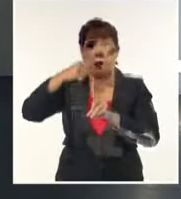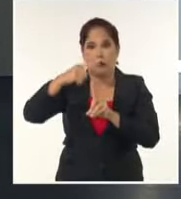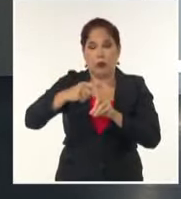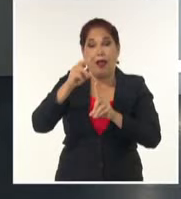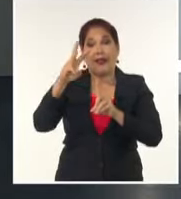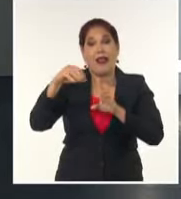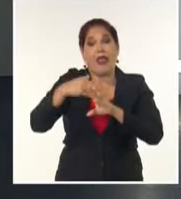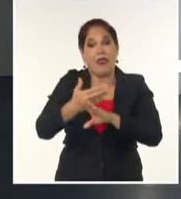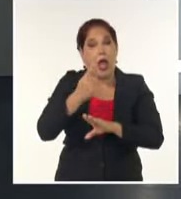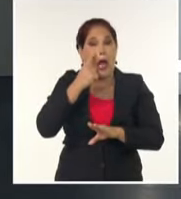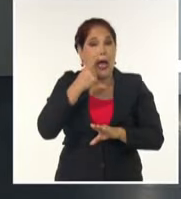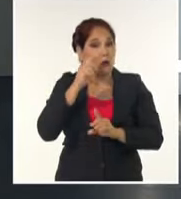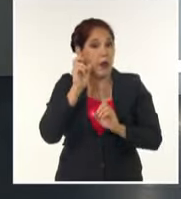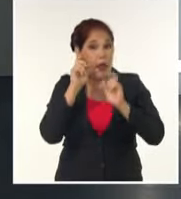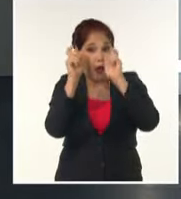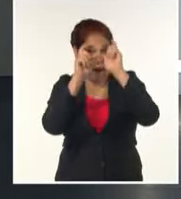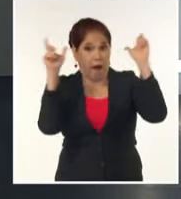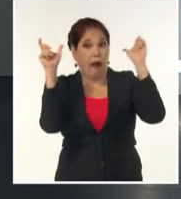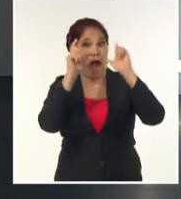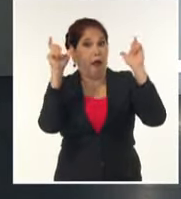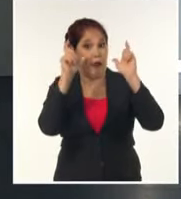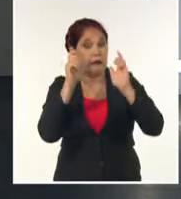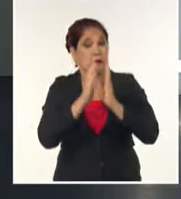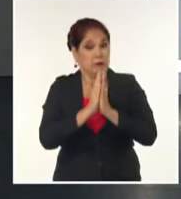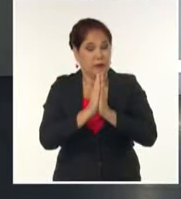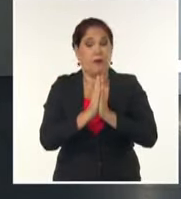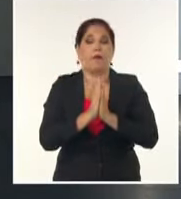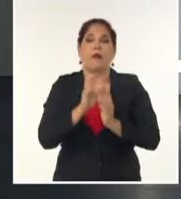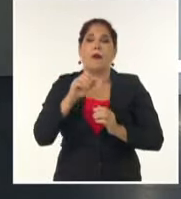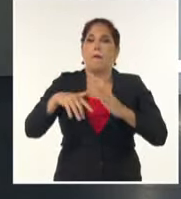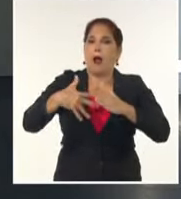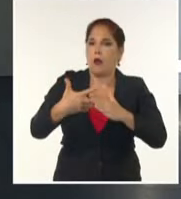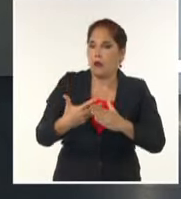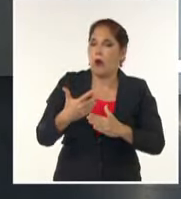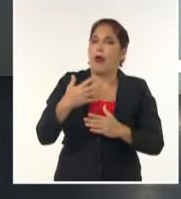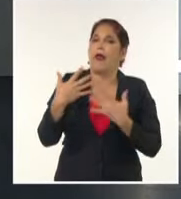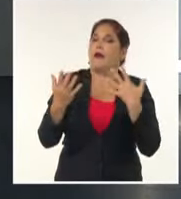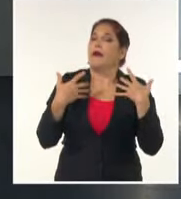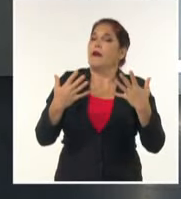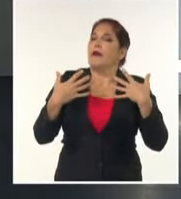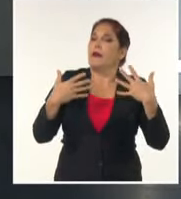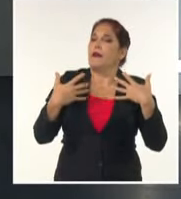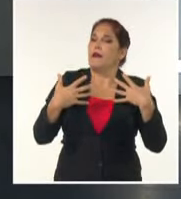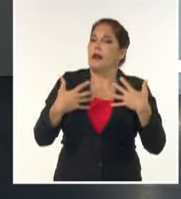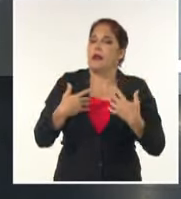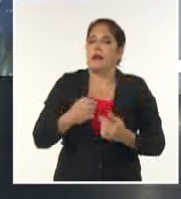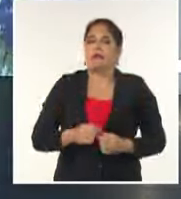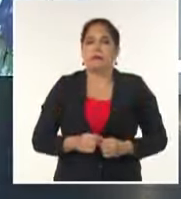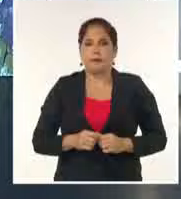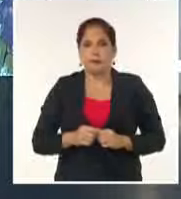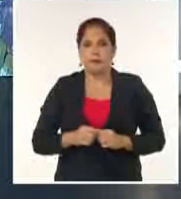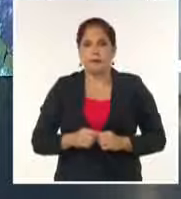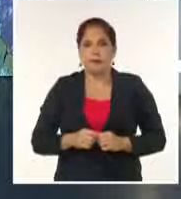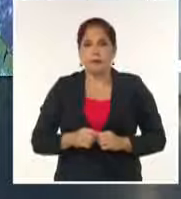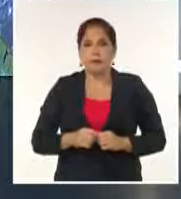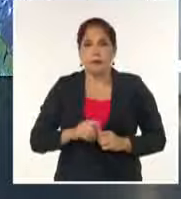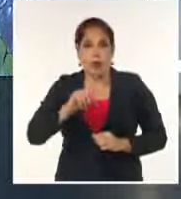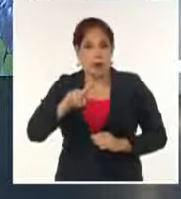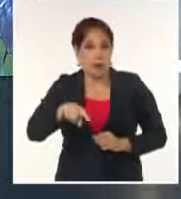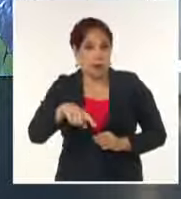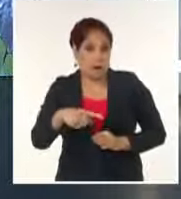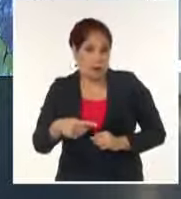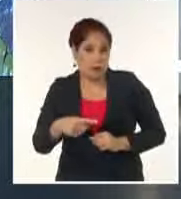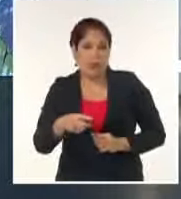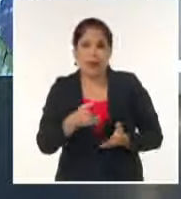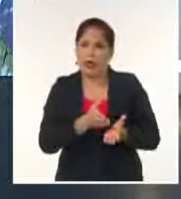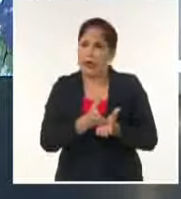tres días estas van a tener muy poca variación, así que calor y madrugadas todavía frescas, frías en algunos puntos del interior. Así que para la jornada de mañana, pues